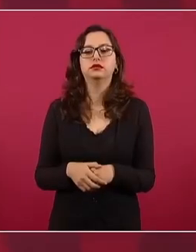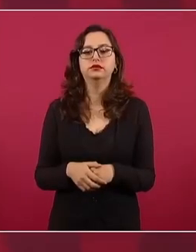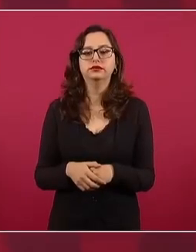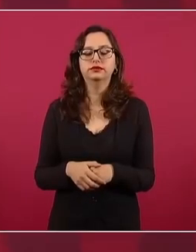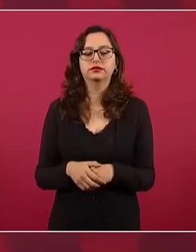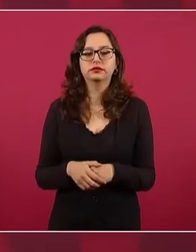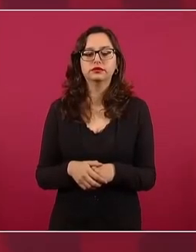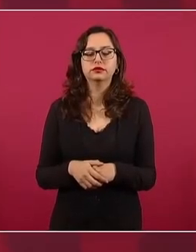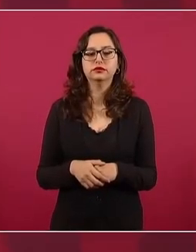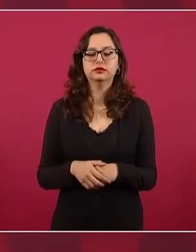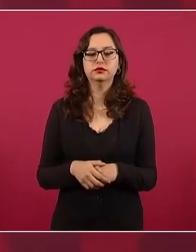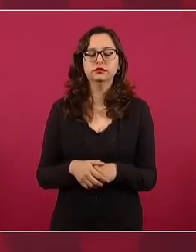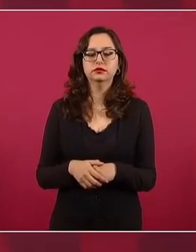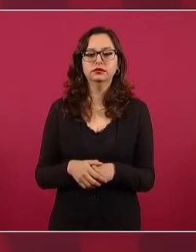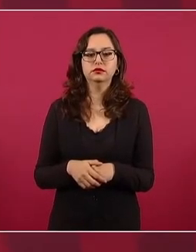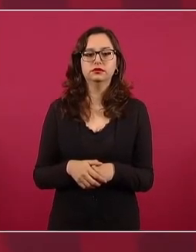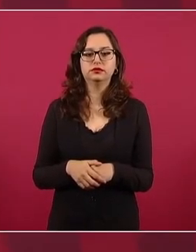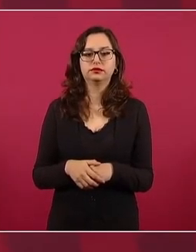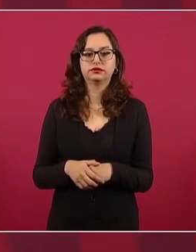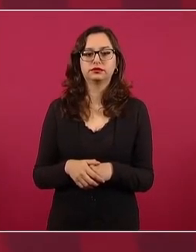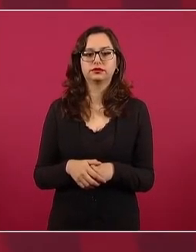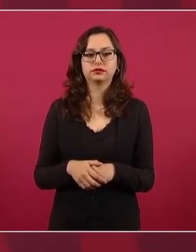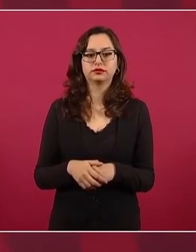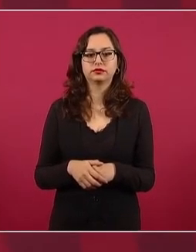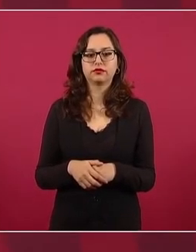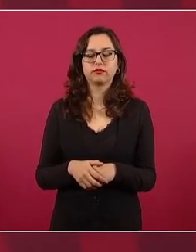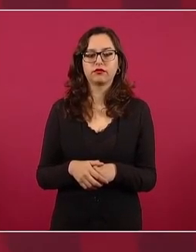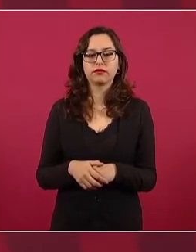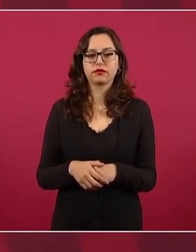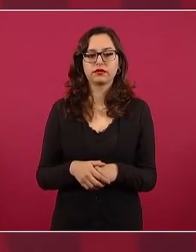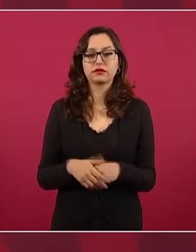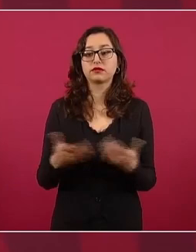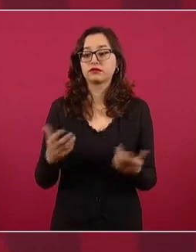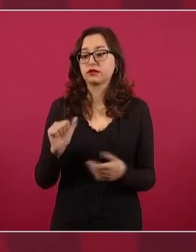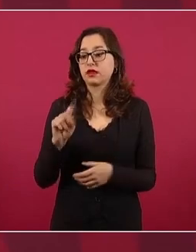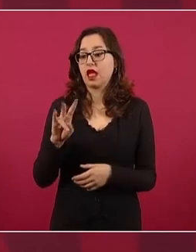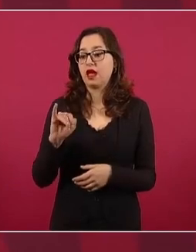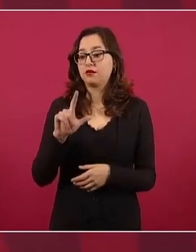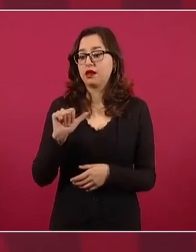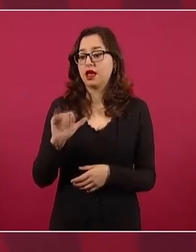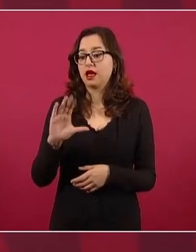en contra del candidato Ávila Camacho,